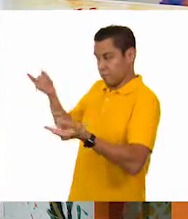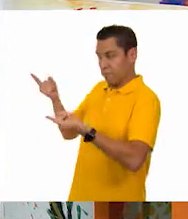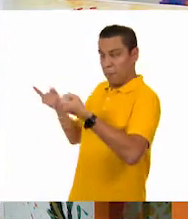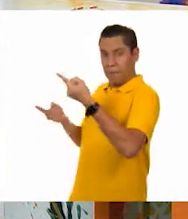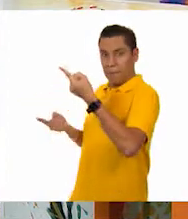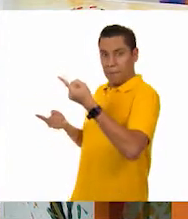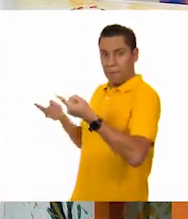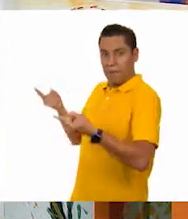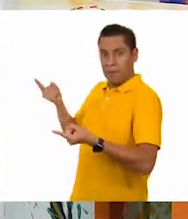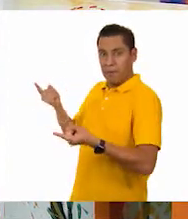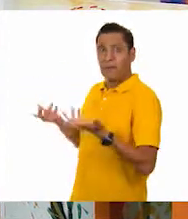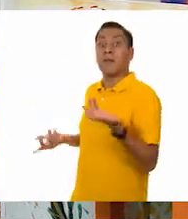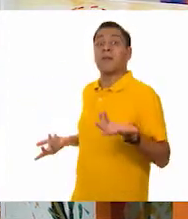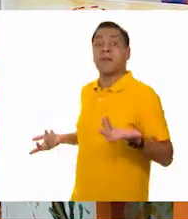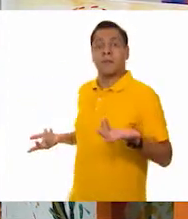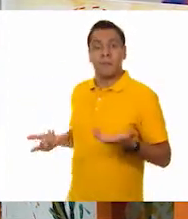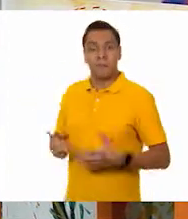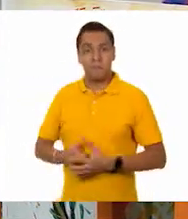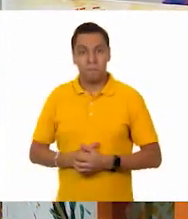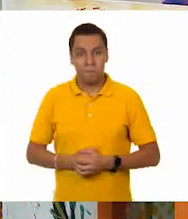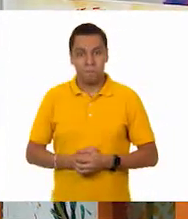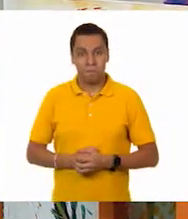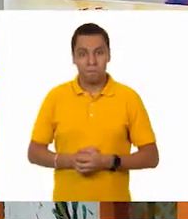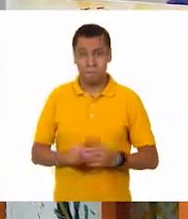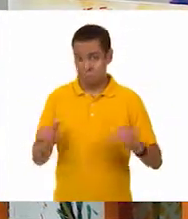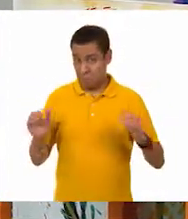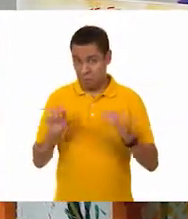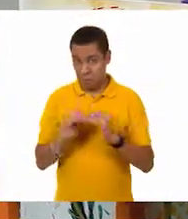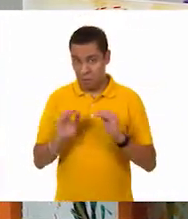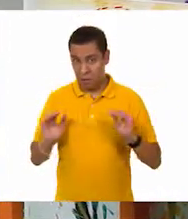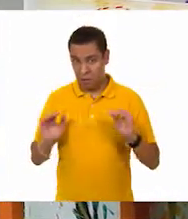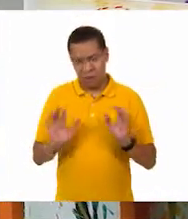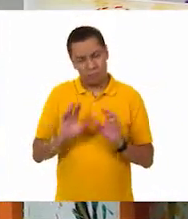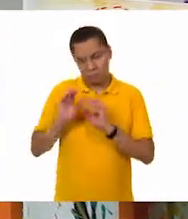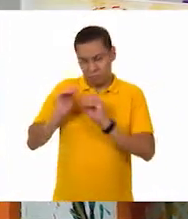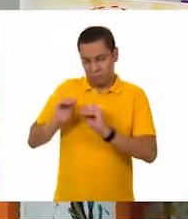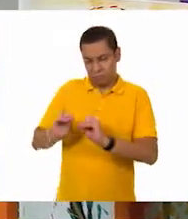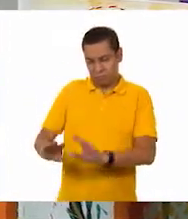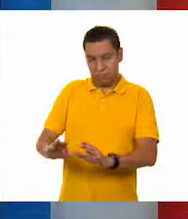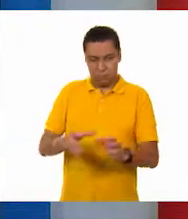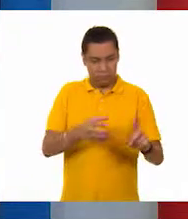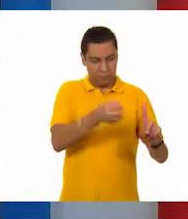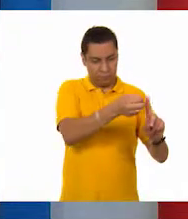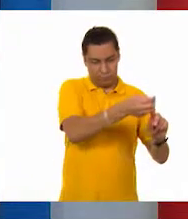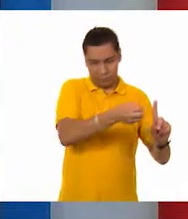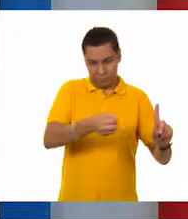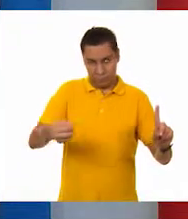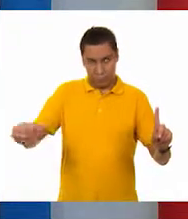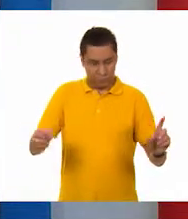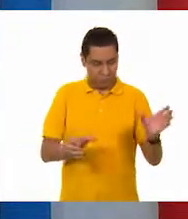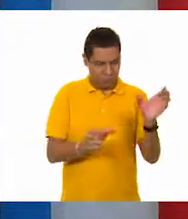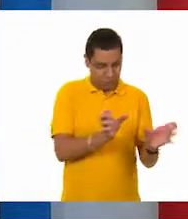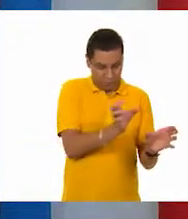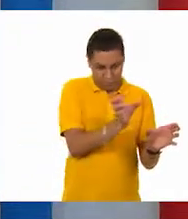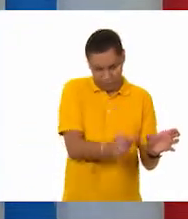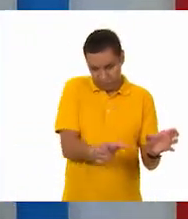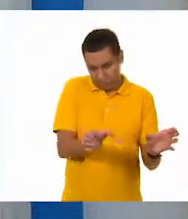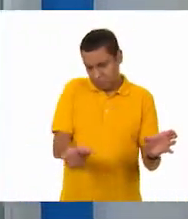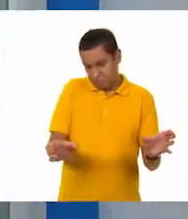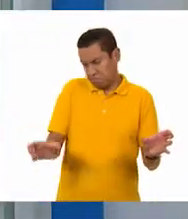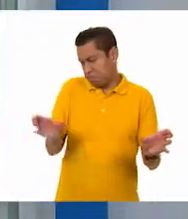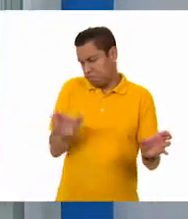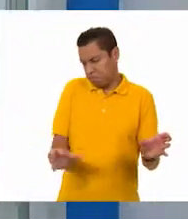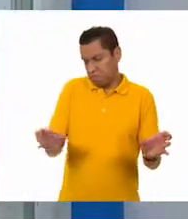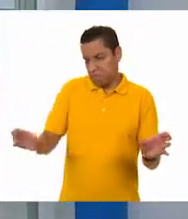¿Igual? ¿De verdad? Muy bien, pues vamos a dejarlas. ¿Sí? A ver. papa, es que yo los veo igual. Es que parece...